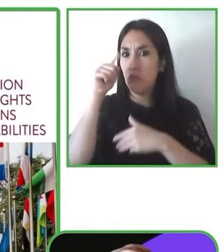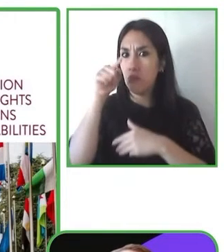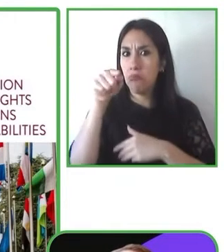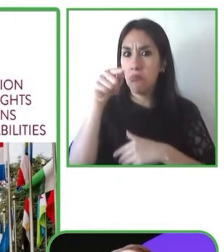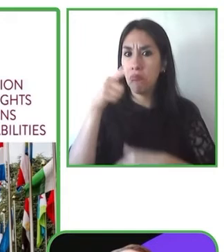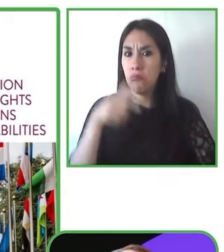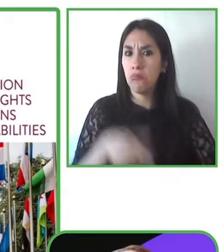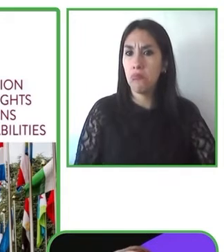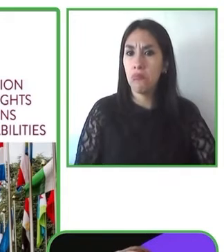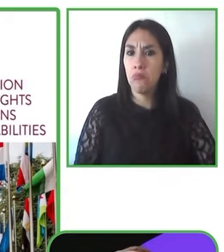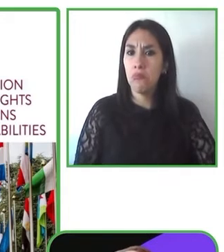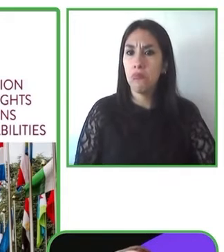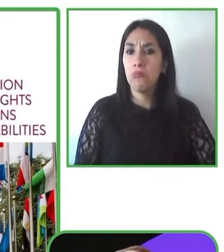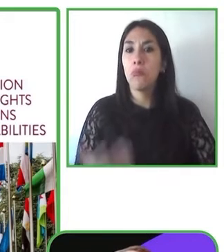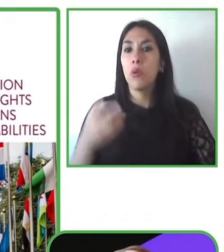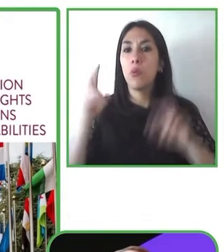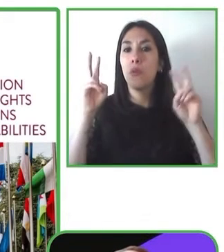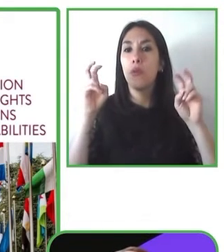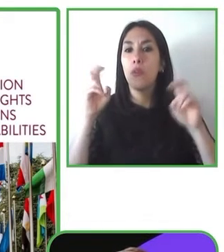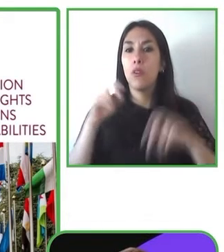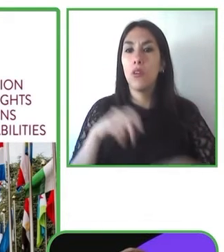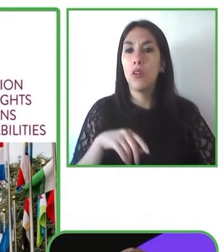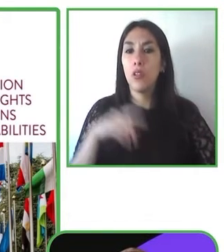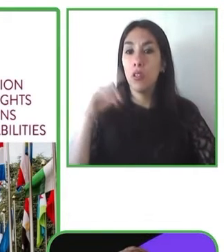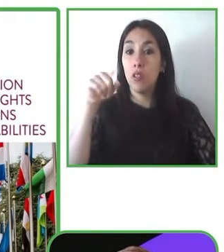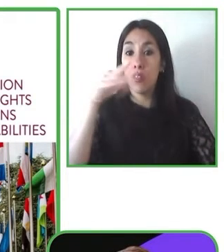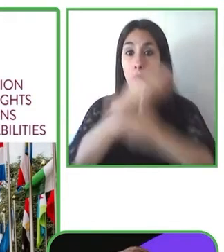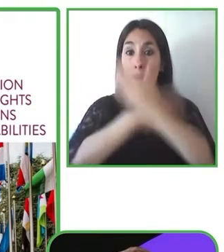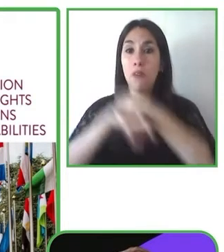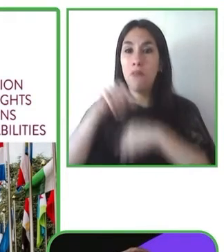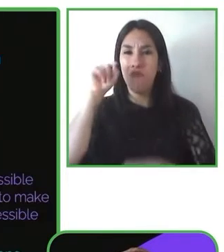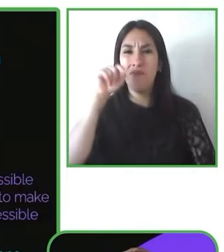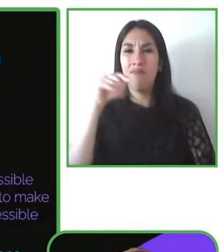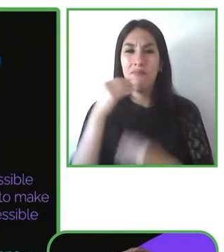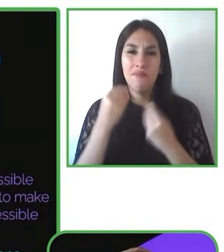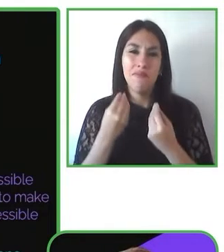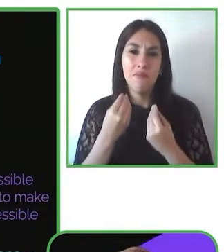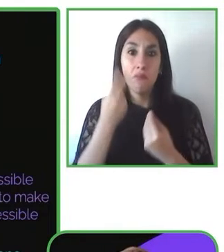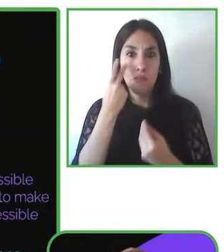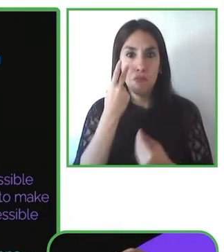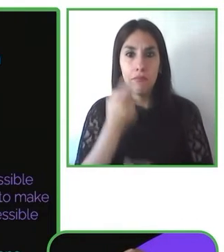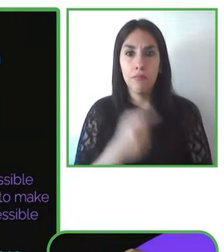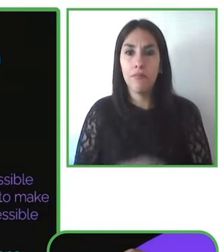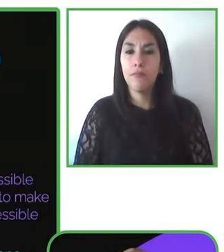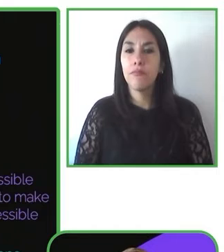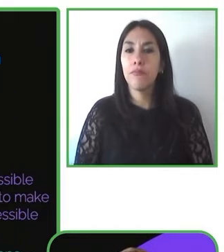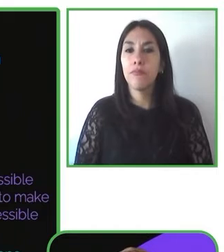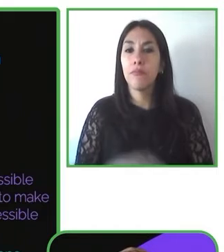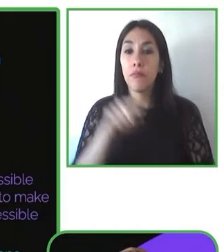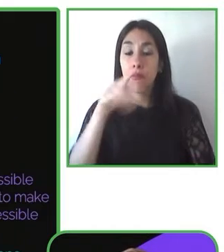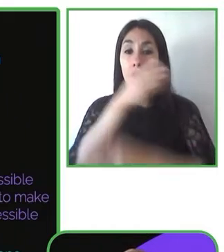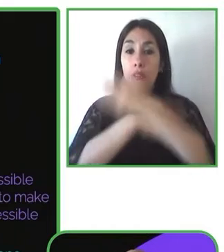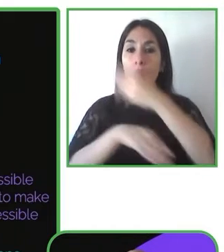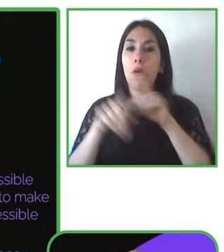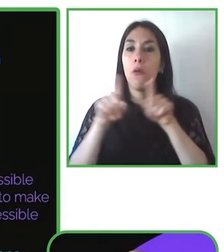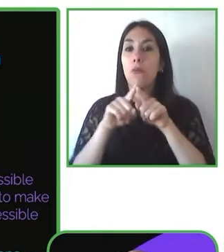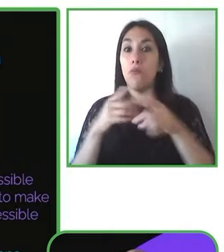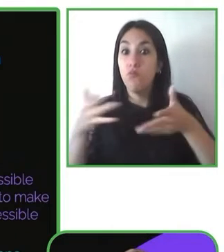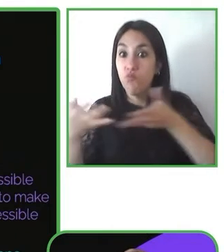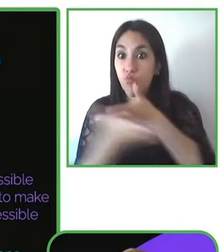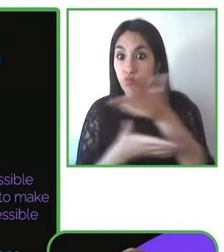donde vemos que la discapacidad resulta de la interacción entre personas con discapacidades y la actitud de los demás.